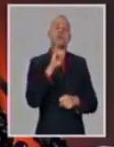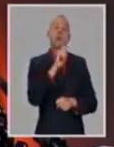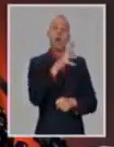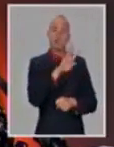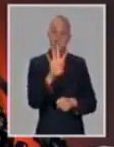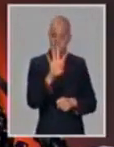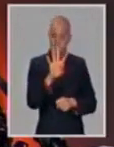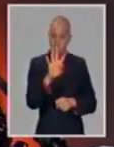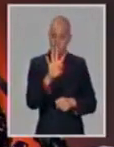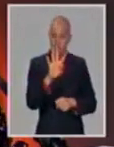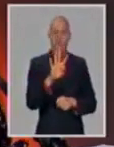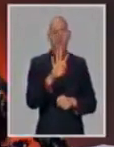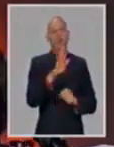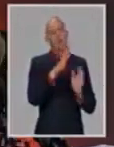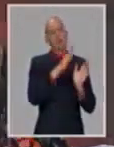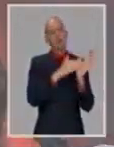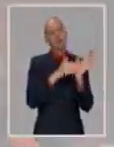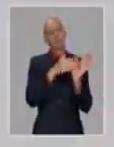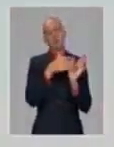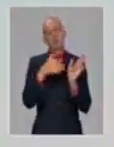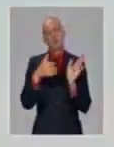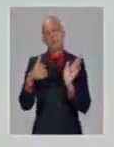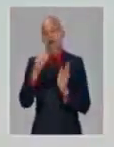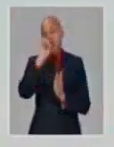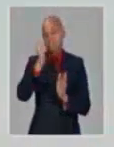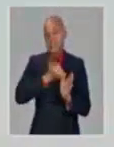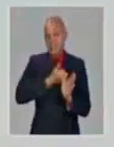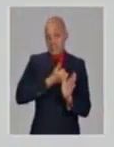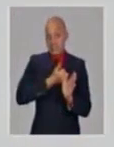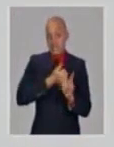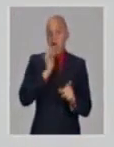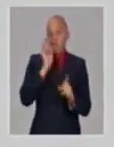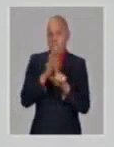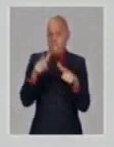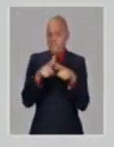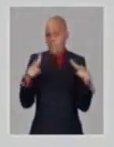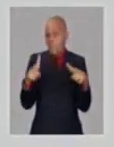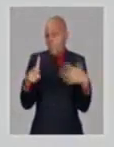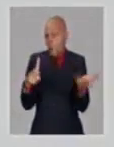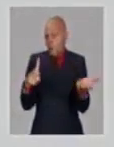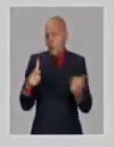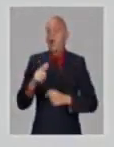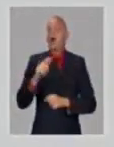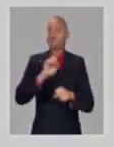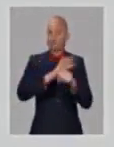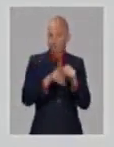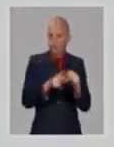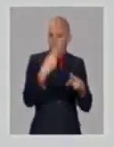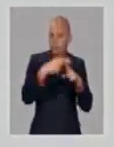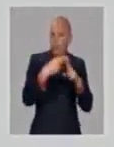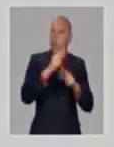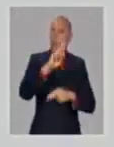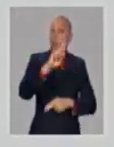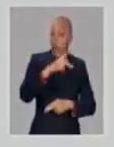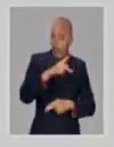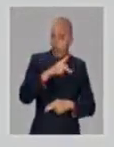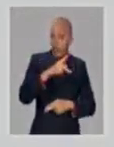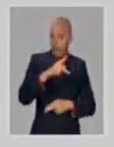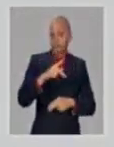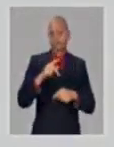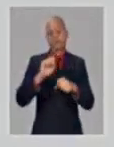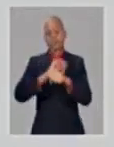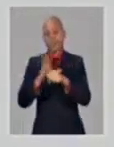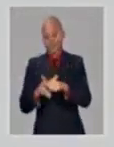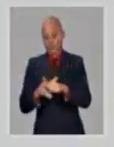inicialmente despensas de los viajeros pero se fueron incorporando a nuestra transmisión autóctona y que aunque